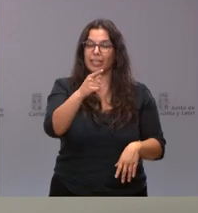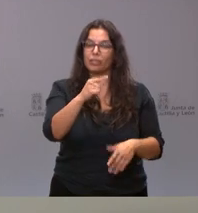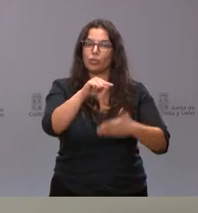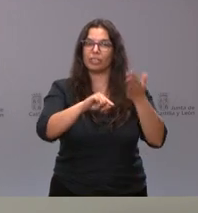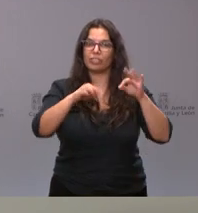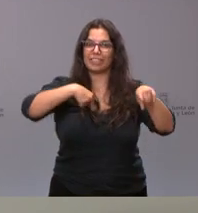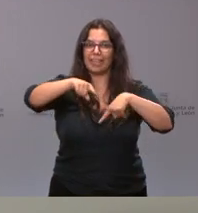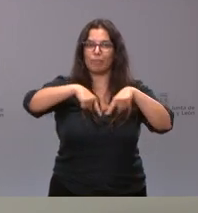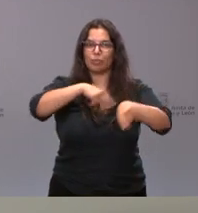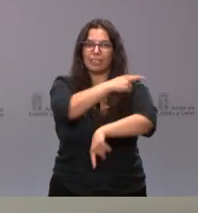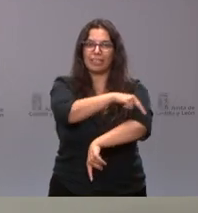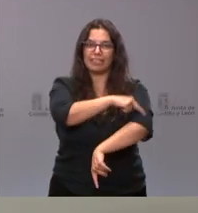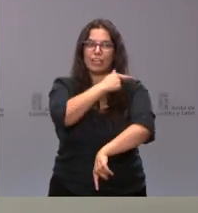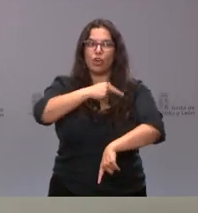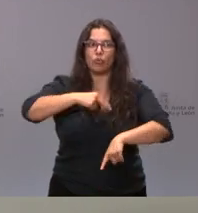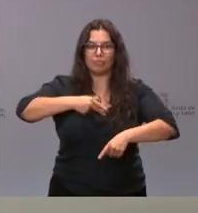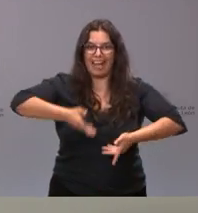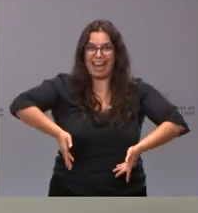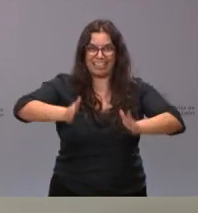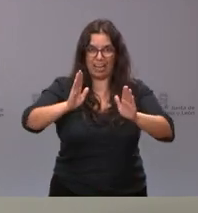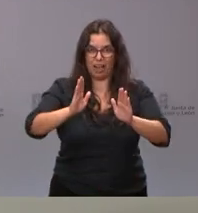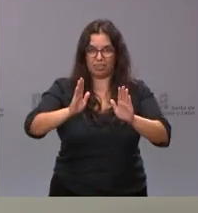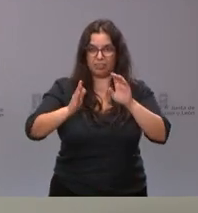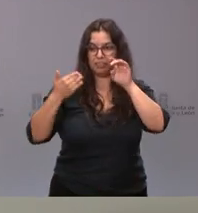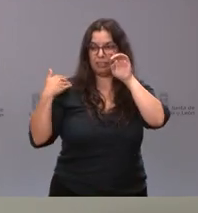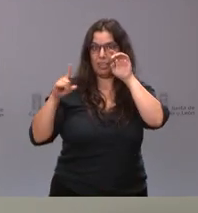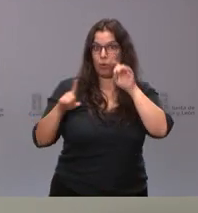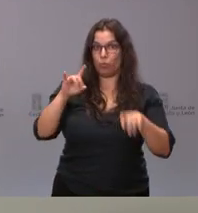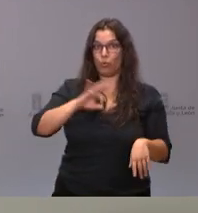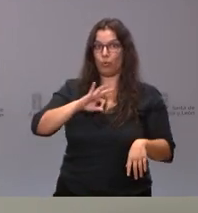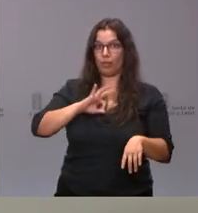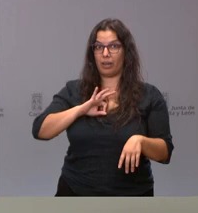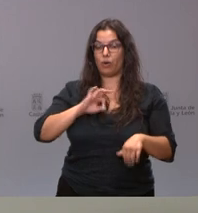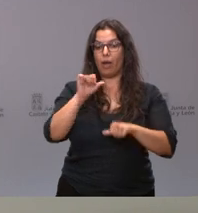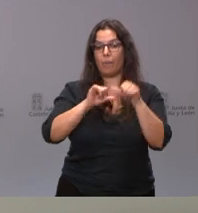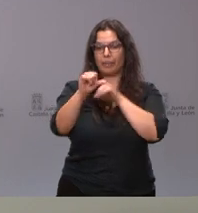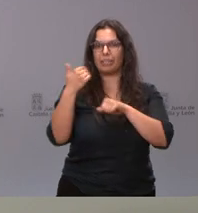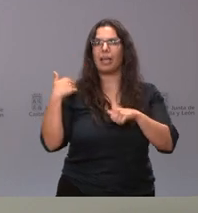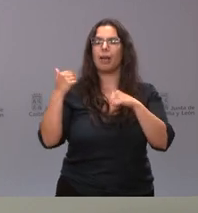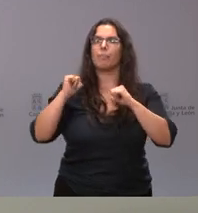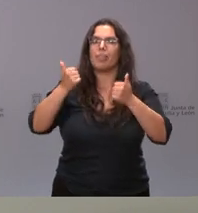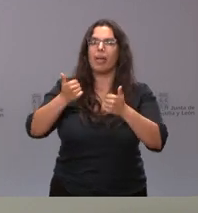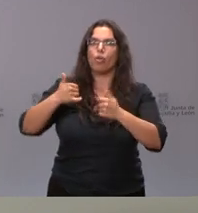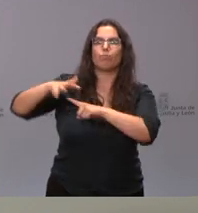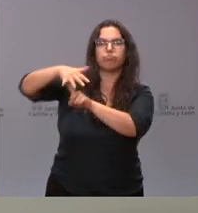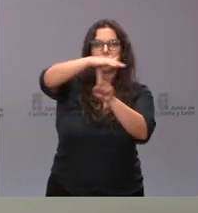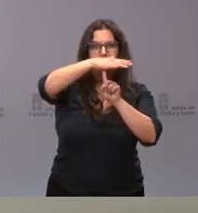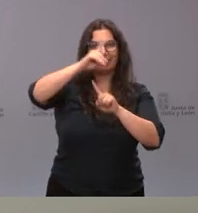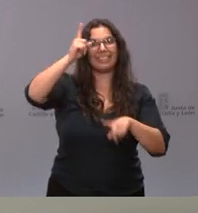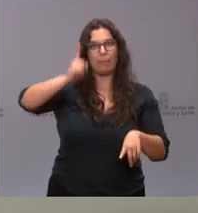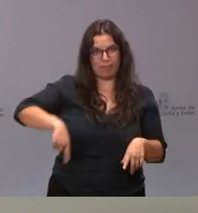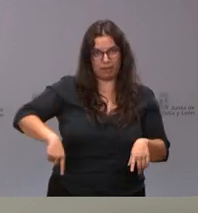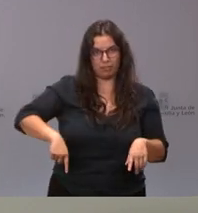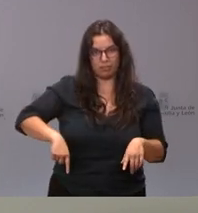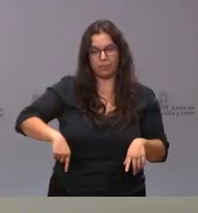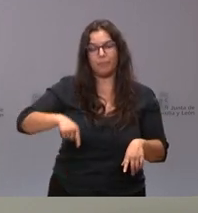sanitario terrestre. Desde enero de este año está ya operativo el nuevo transporte sanitario aéreo, que en este caso